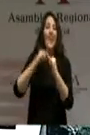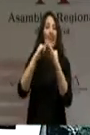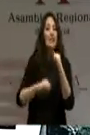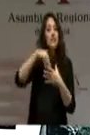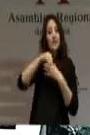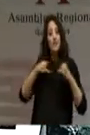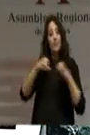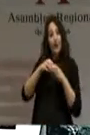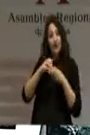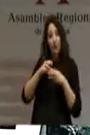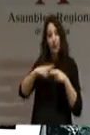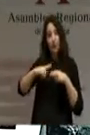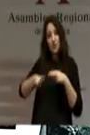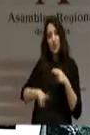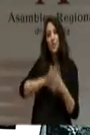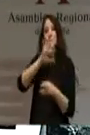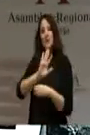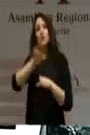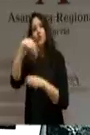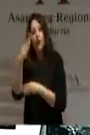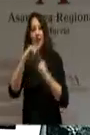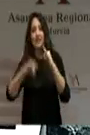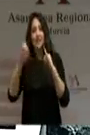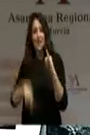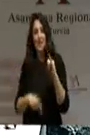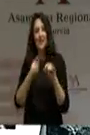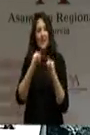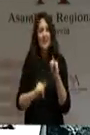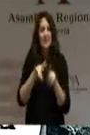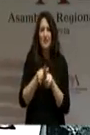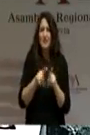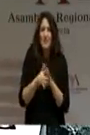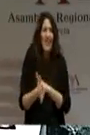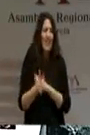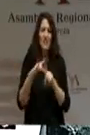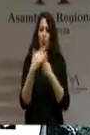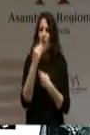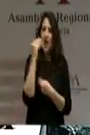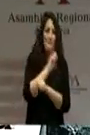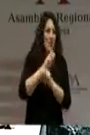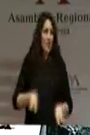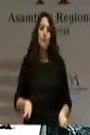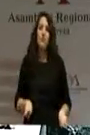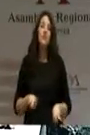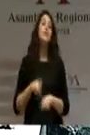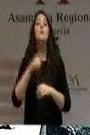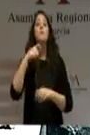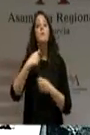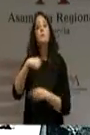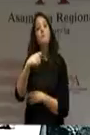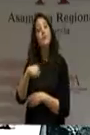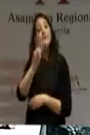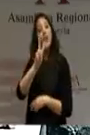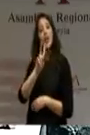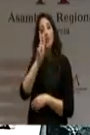Gobierno, una crisis en el peor momento posible. Valcárcel concurrió en el año 2011 a las elecciones con la